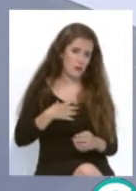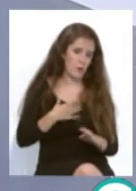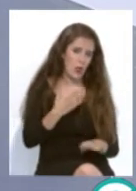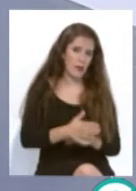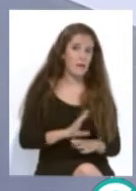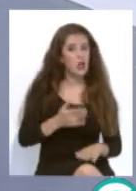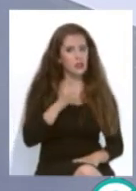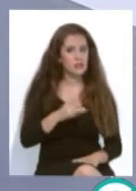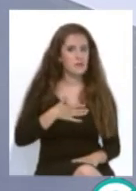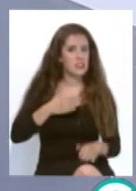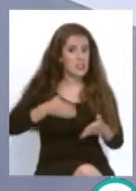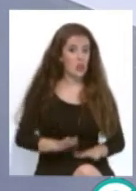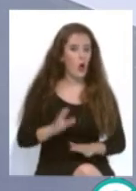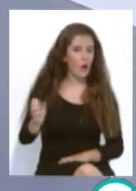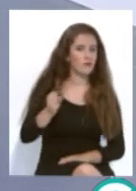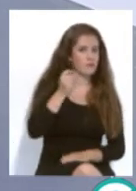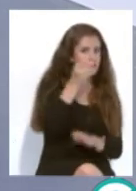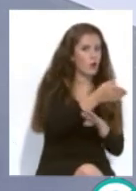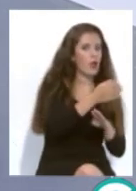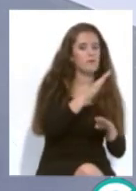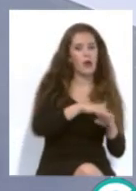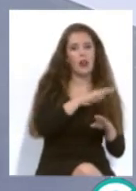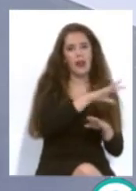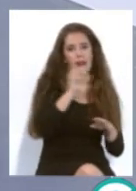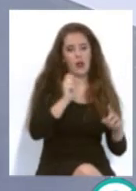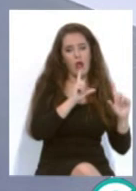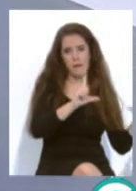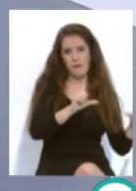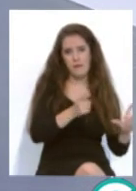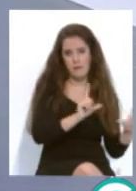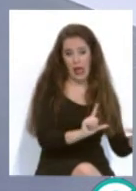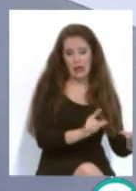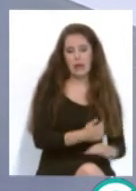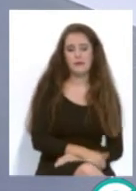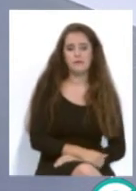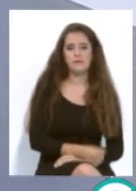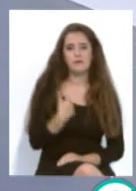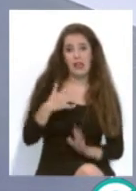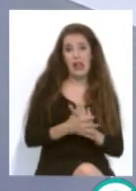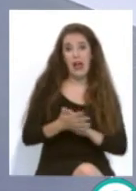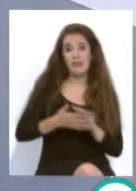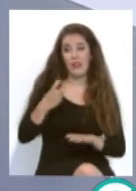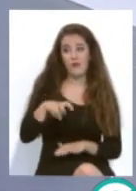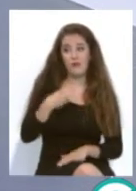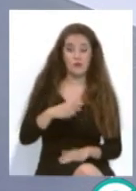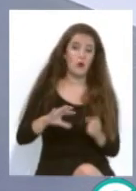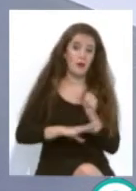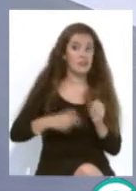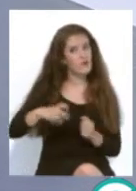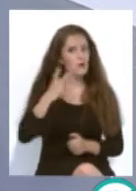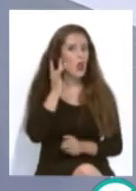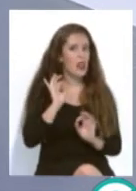estuvo uno de mis hijos recogiendo este tema, justamente donde habla de fútbol base y fútbol limpio.